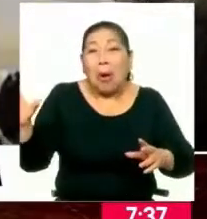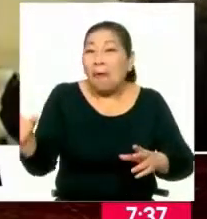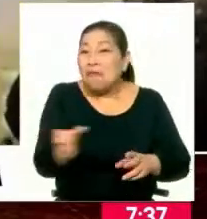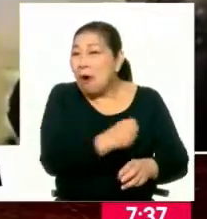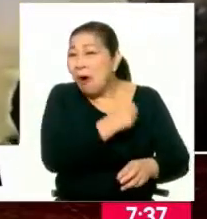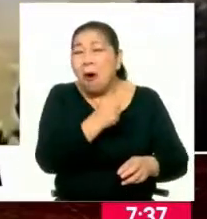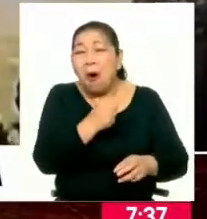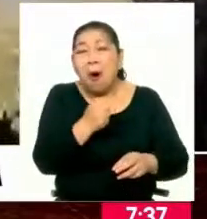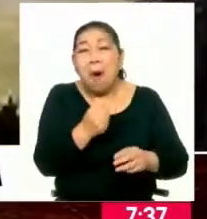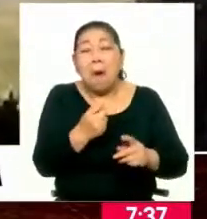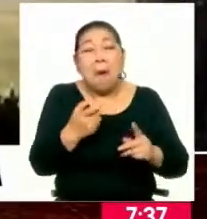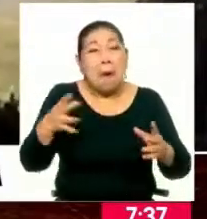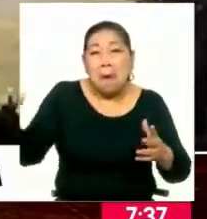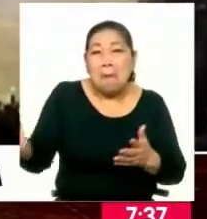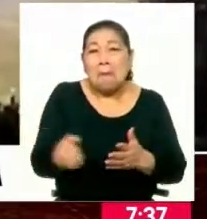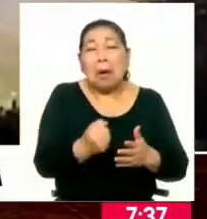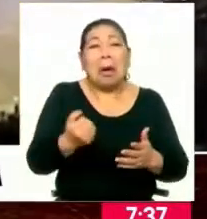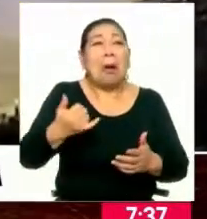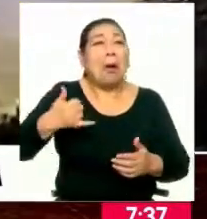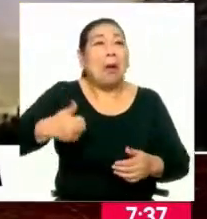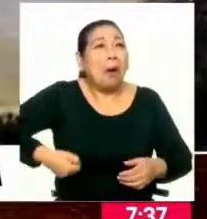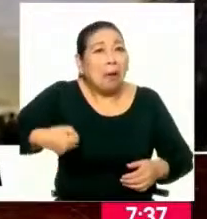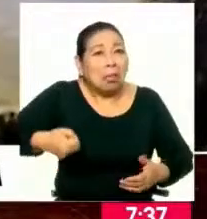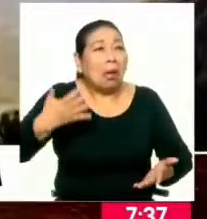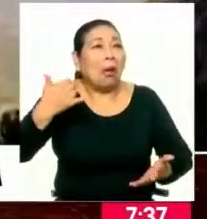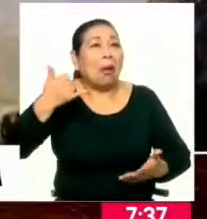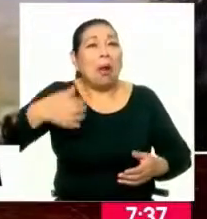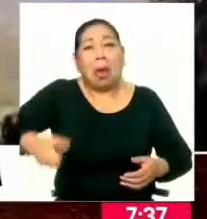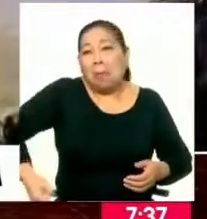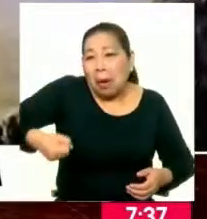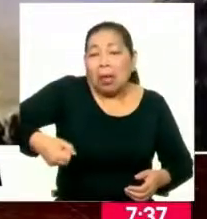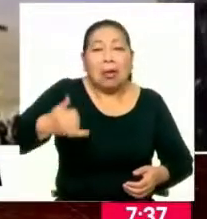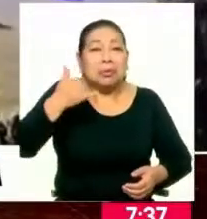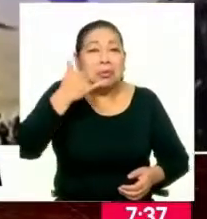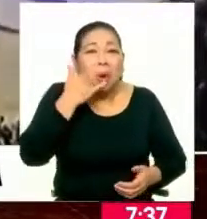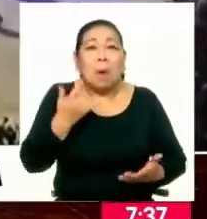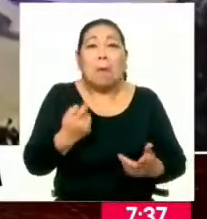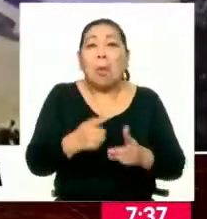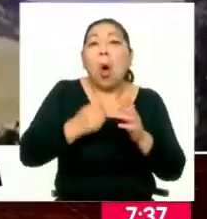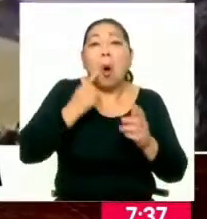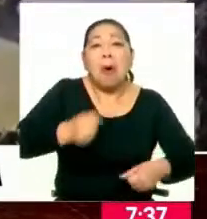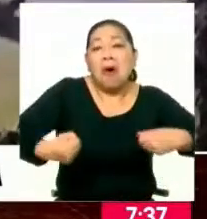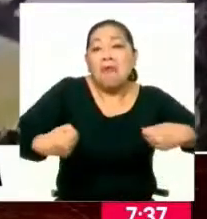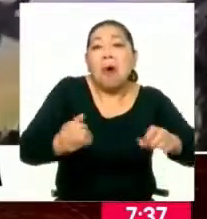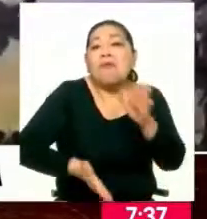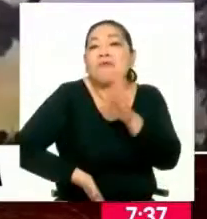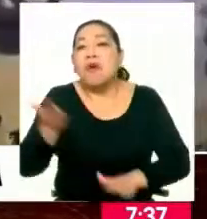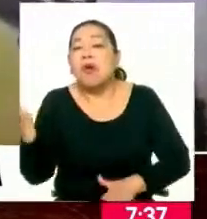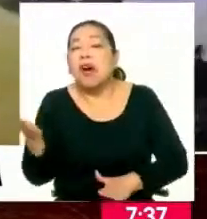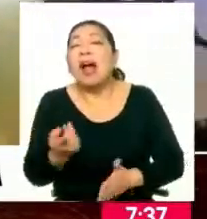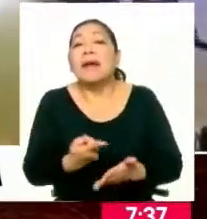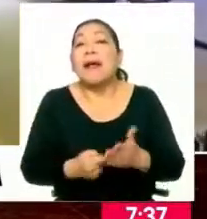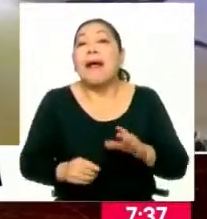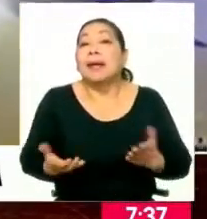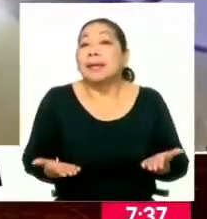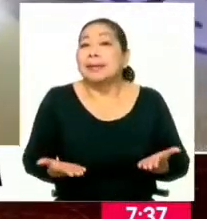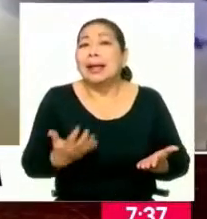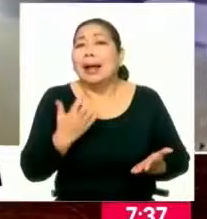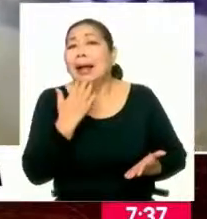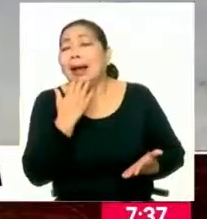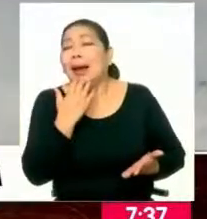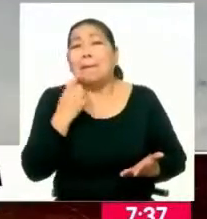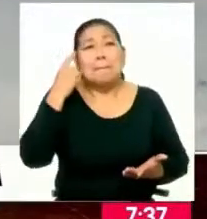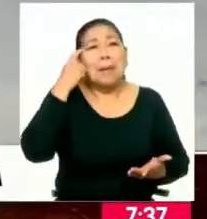otro intempestivamente aparecen, te arranchan la cartera, te arranchan la maleta, el celular y luego se van. Y lo que nosotros